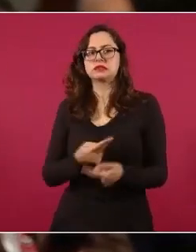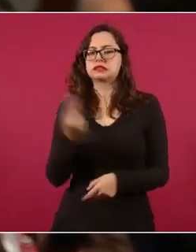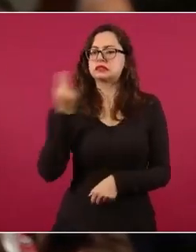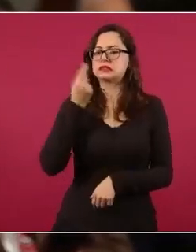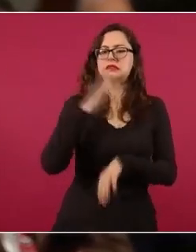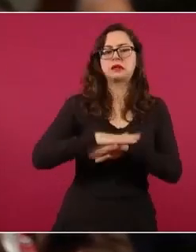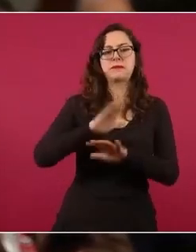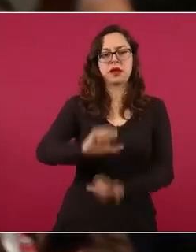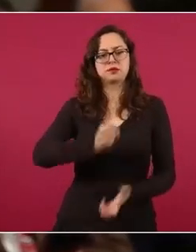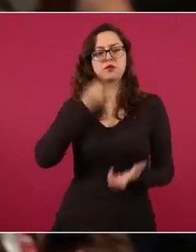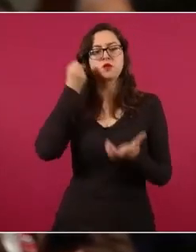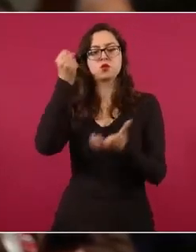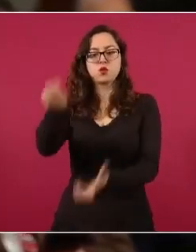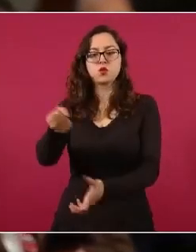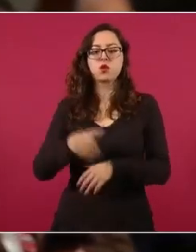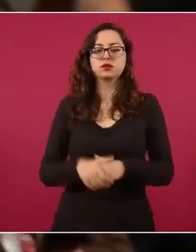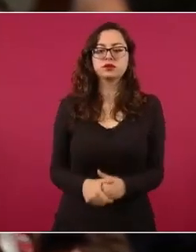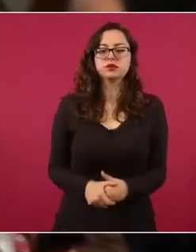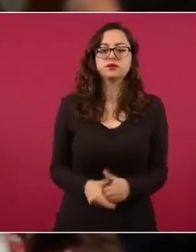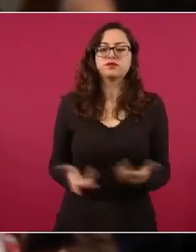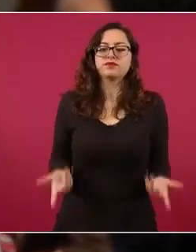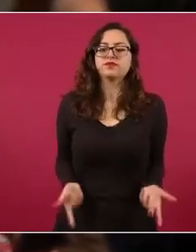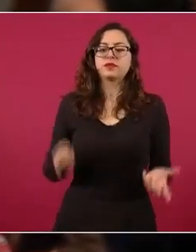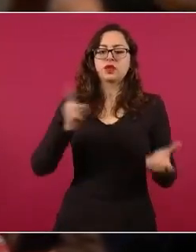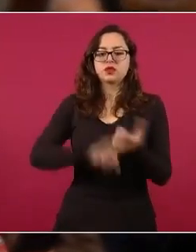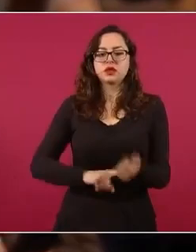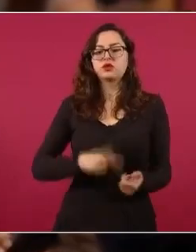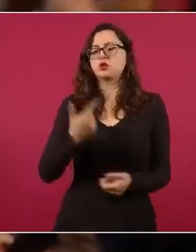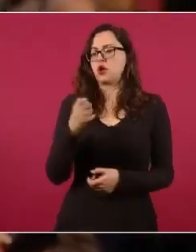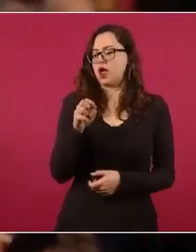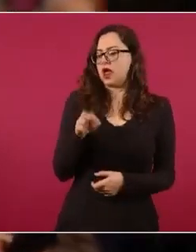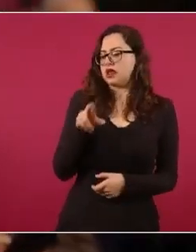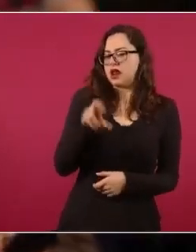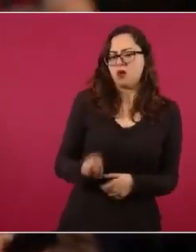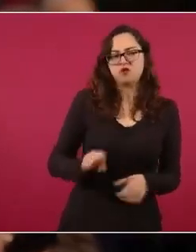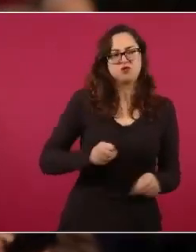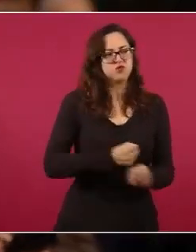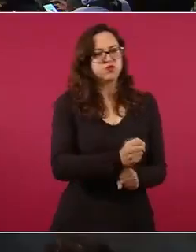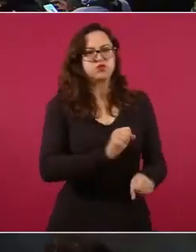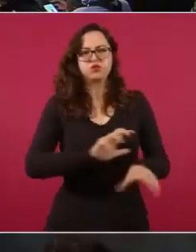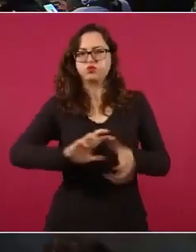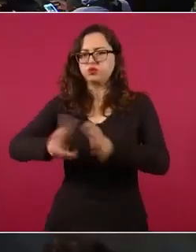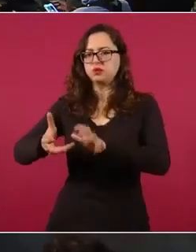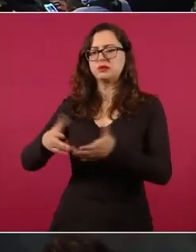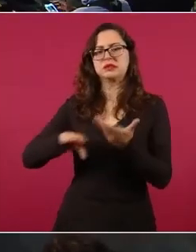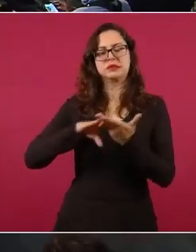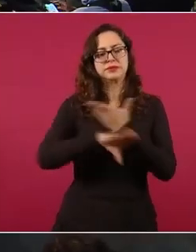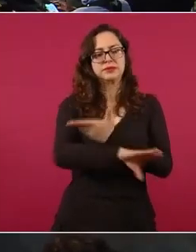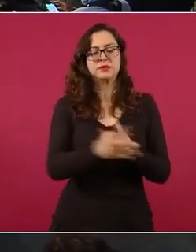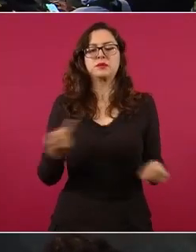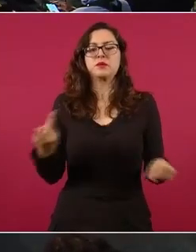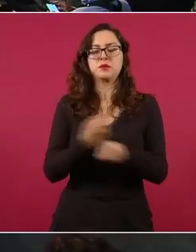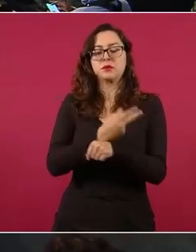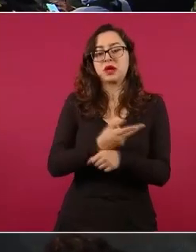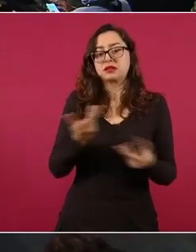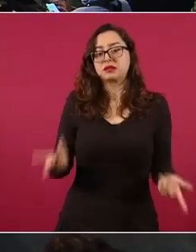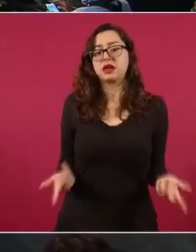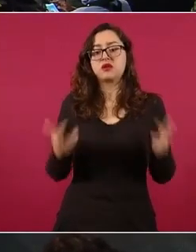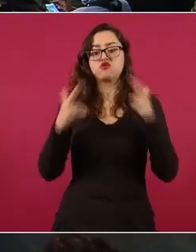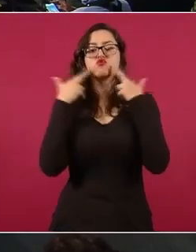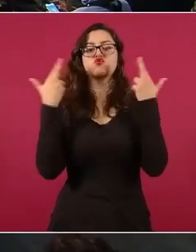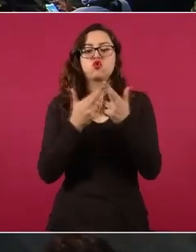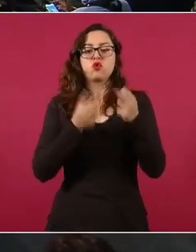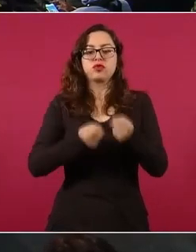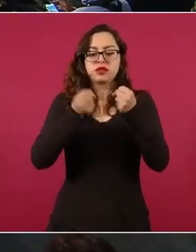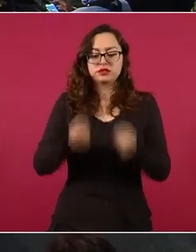que haya combate a la violencia de género, etcétera. Preguntarle si le han informado de esto en la reunión del Gabinete de